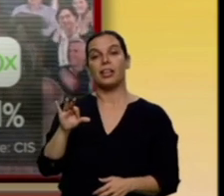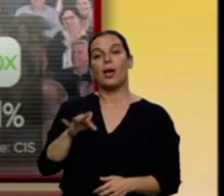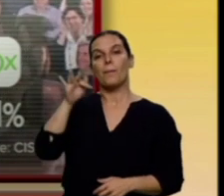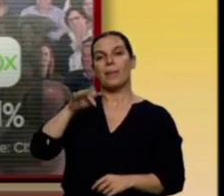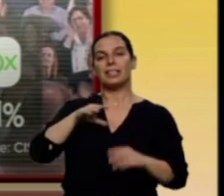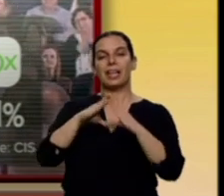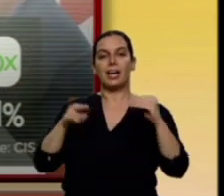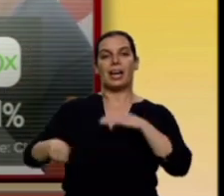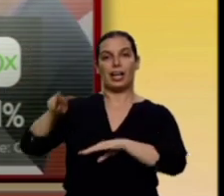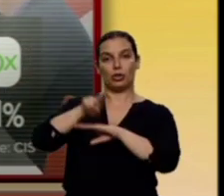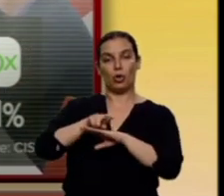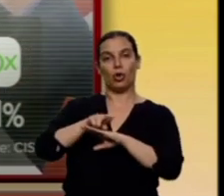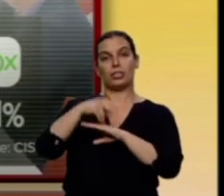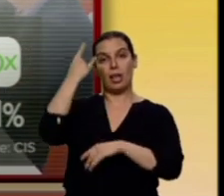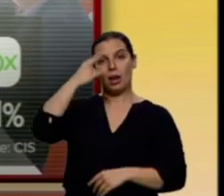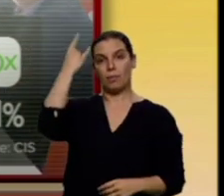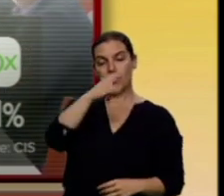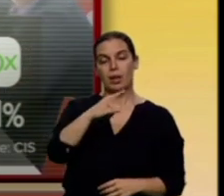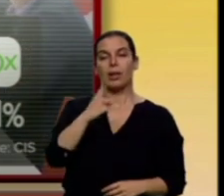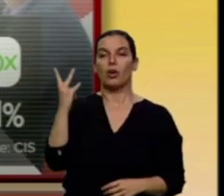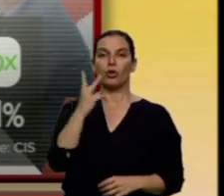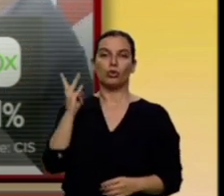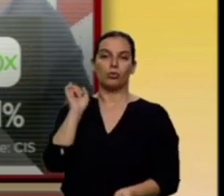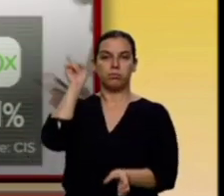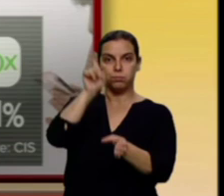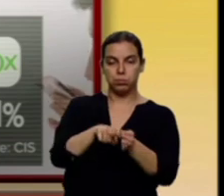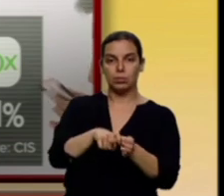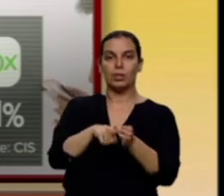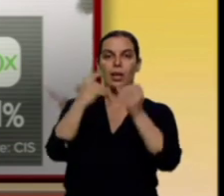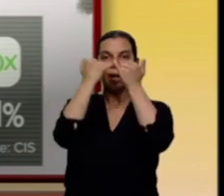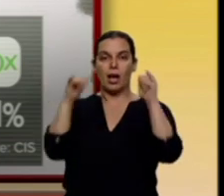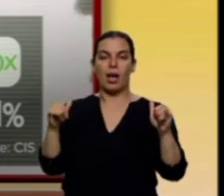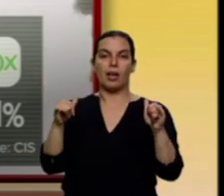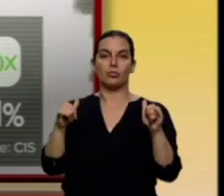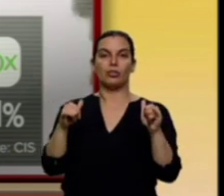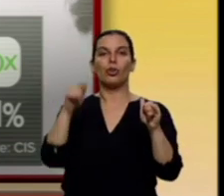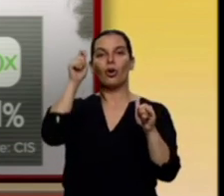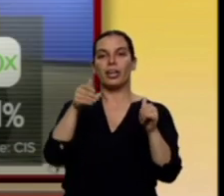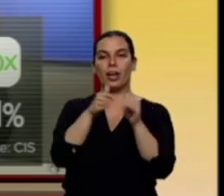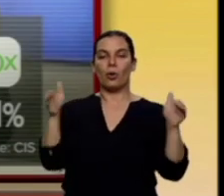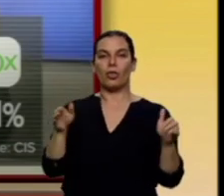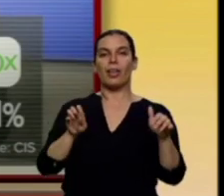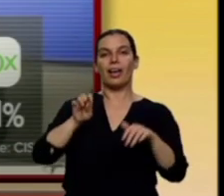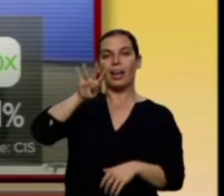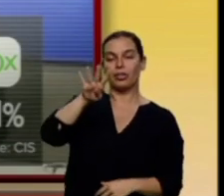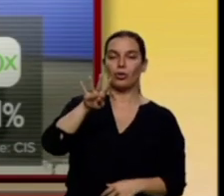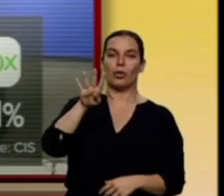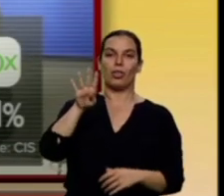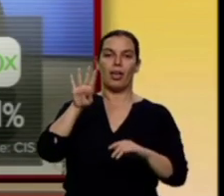Ricardo Rivero, participan en el acto de inauguración del XIV Congreso Español de Ciencia Política.